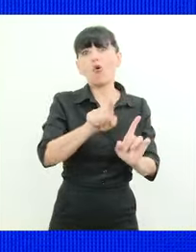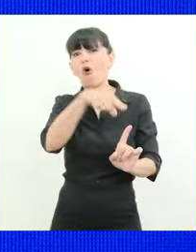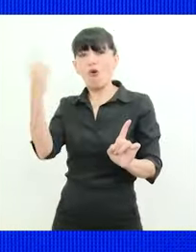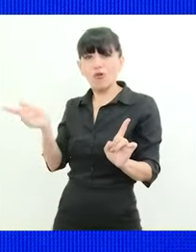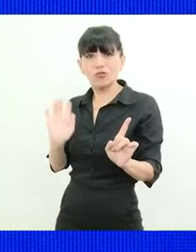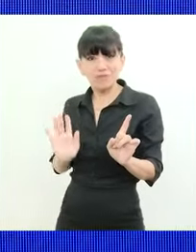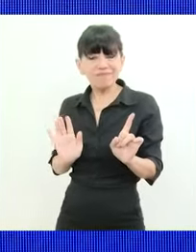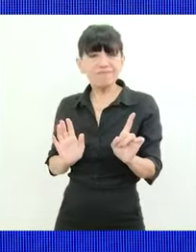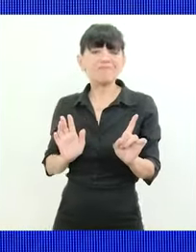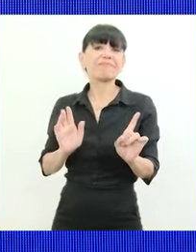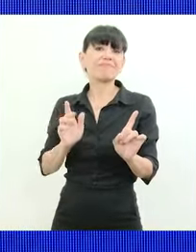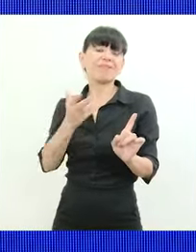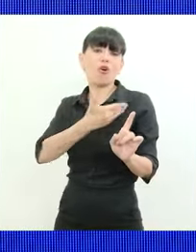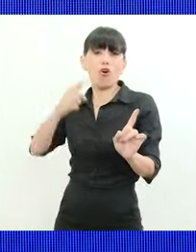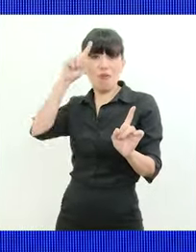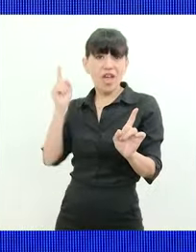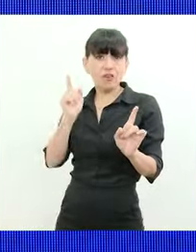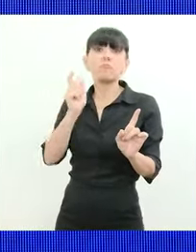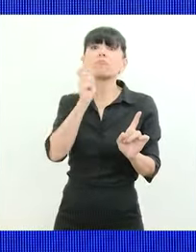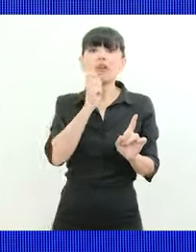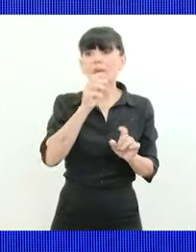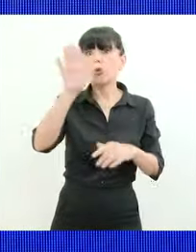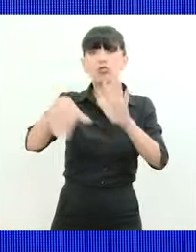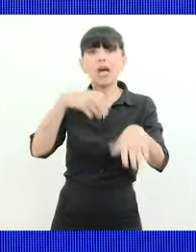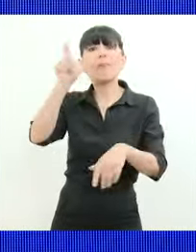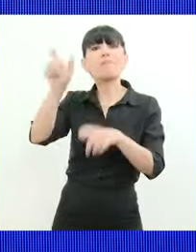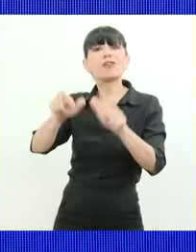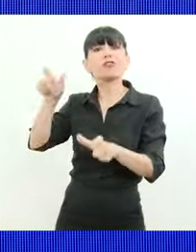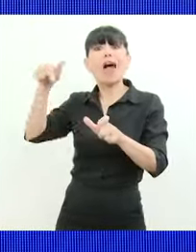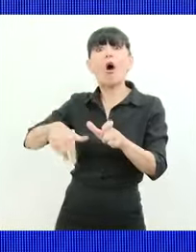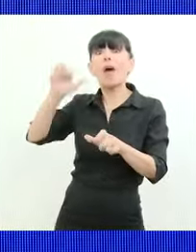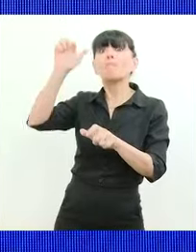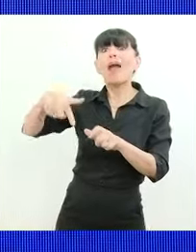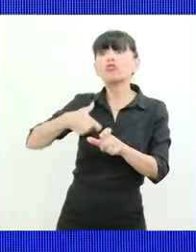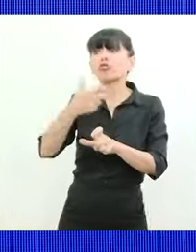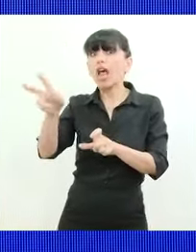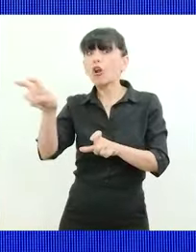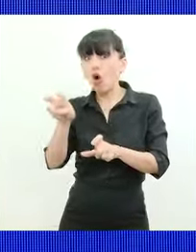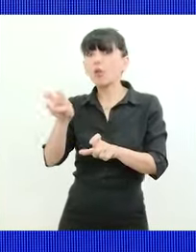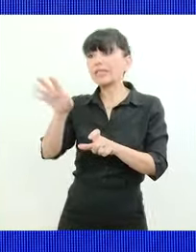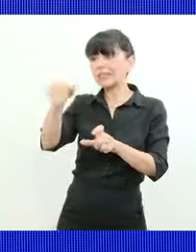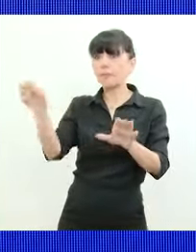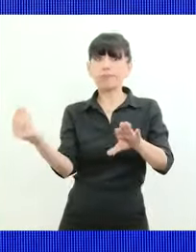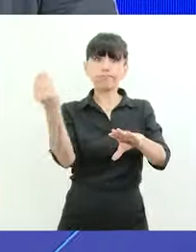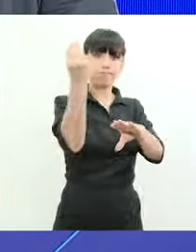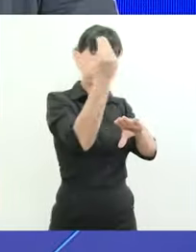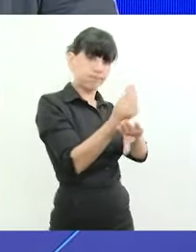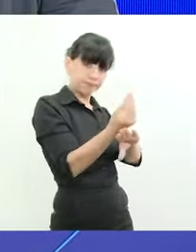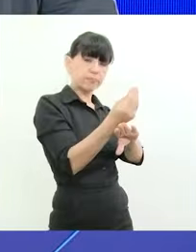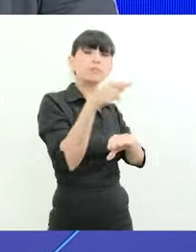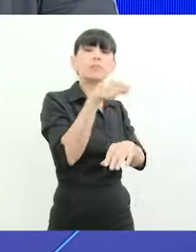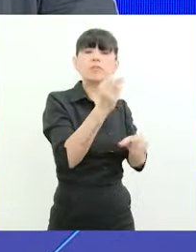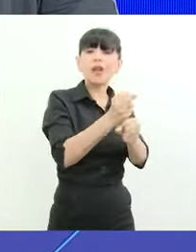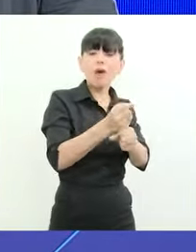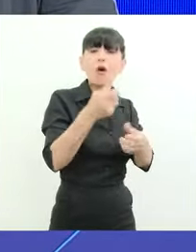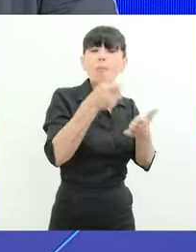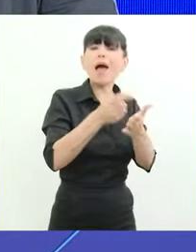sociales, en ese caso, la empresa paga sólo la diferencia del salario de convenio y el plan social lo sigue